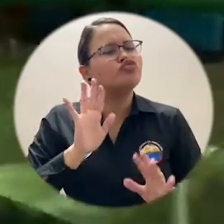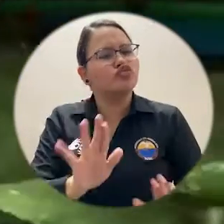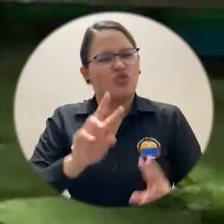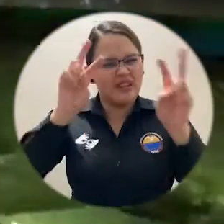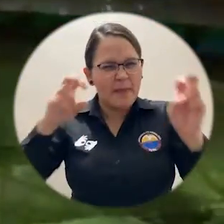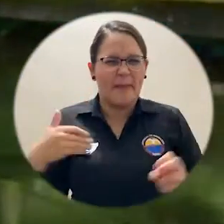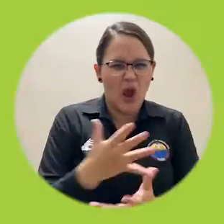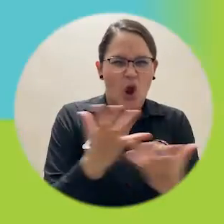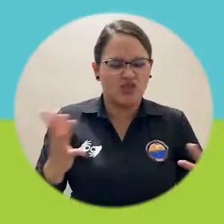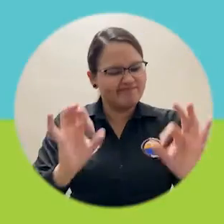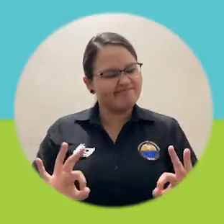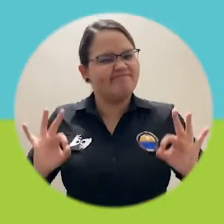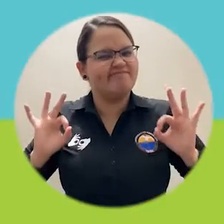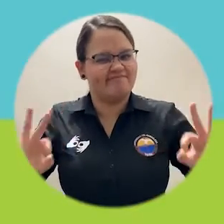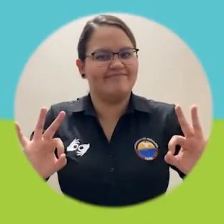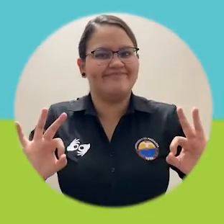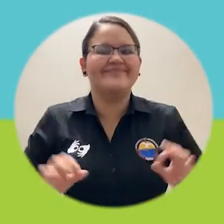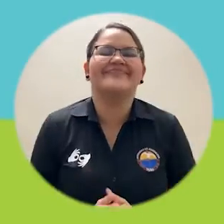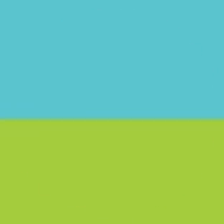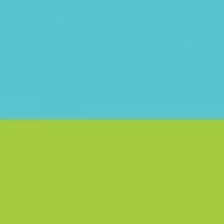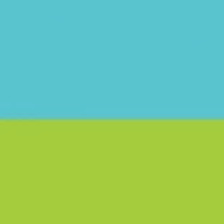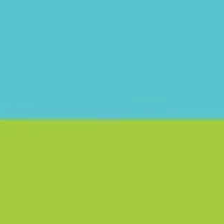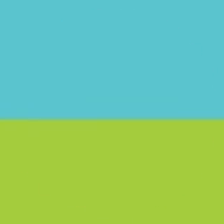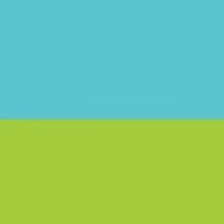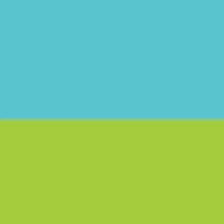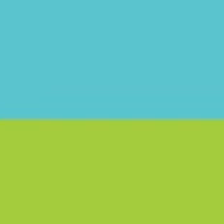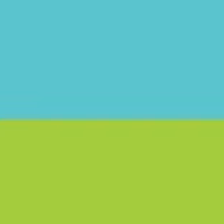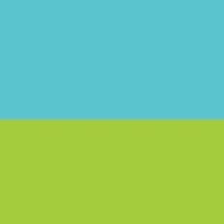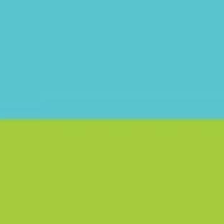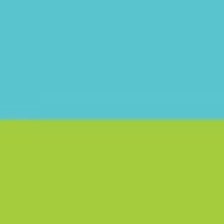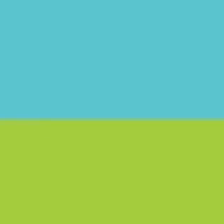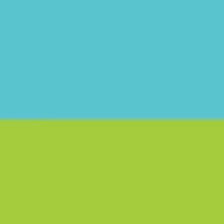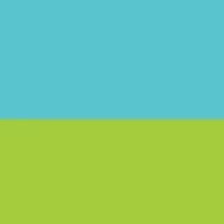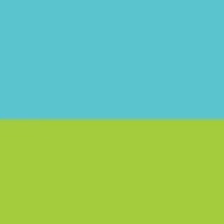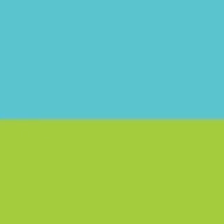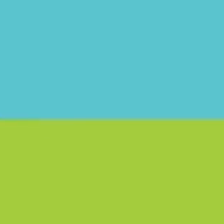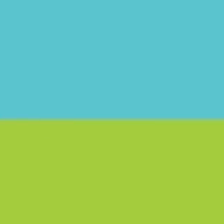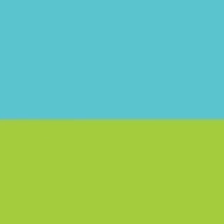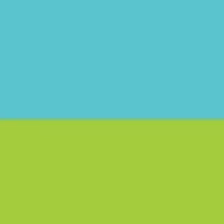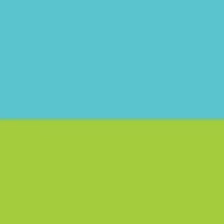en sus programas académicos. Universidad del Magdalena, más incluyente e innovadora.